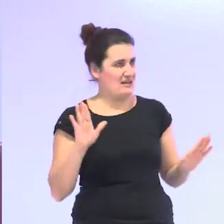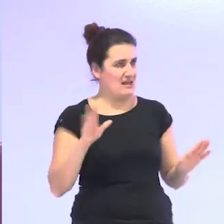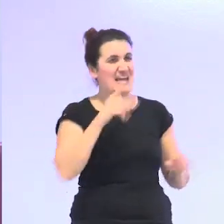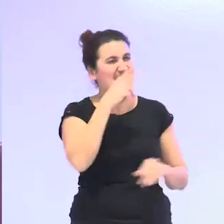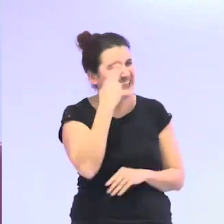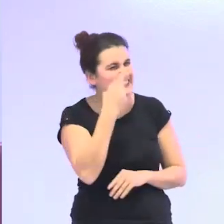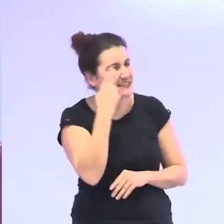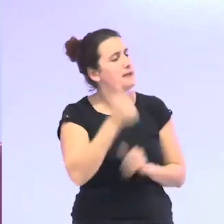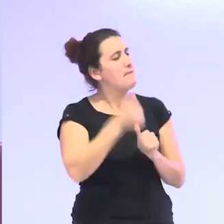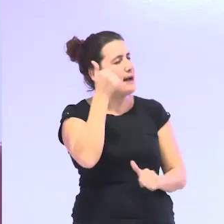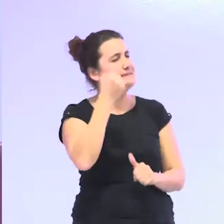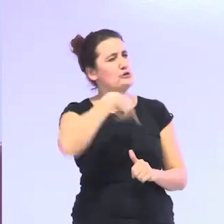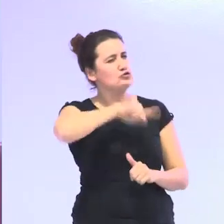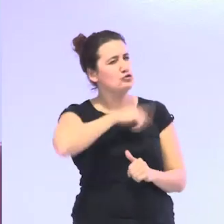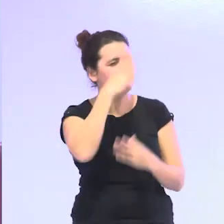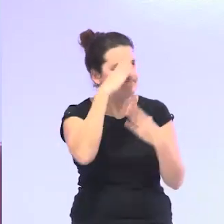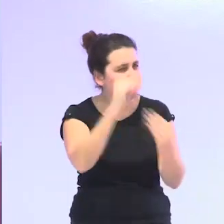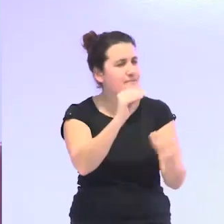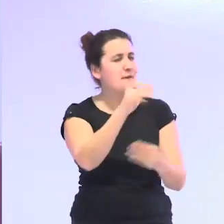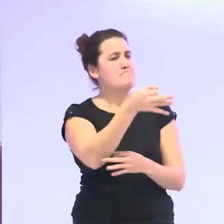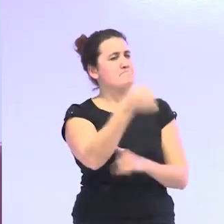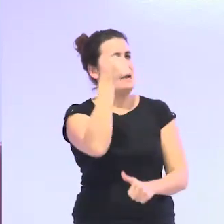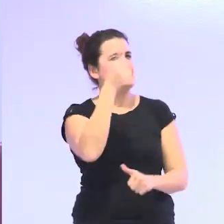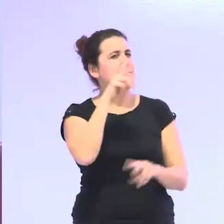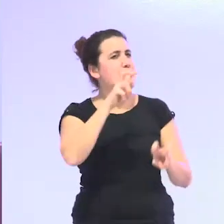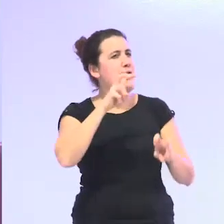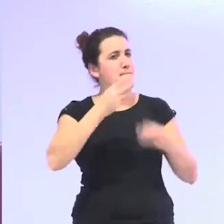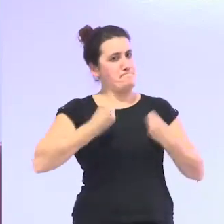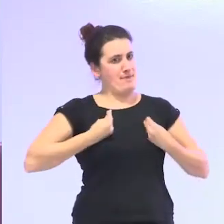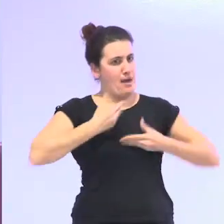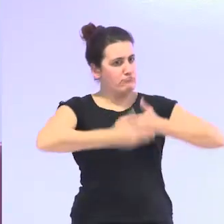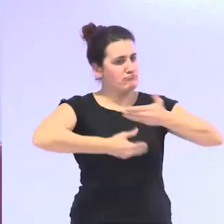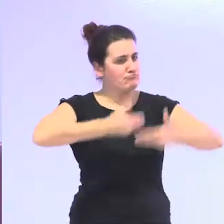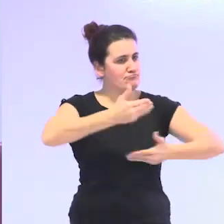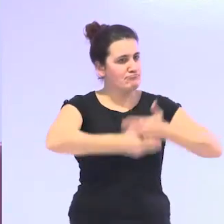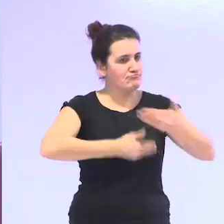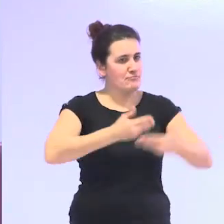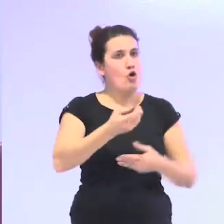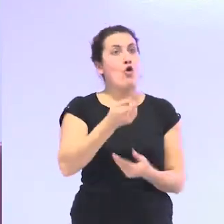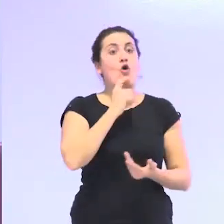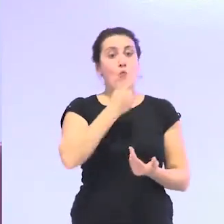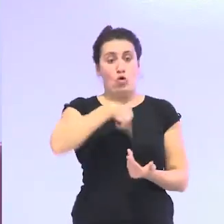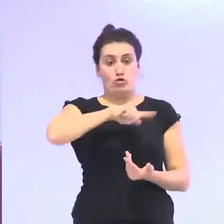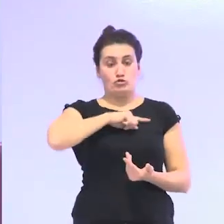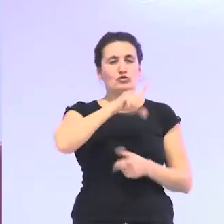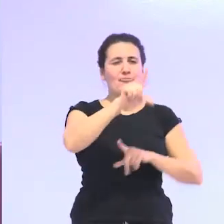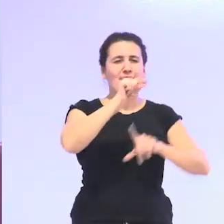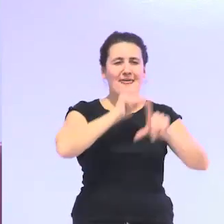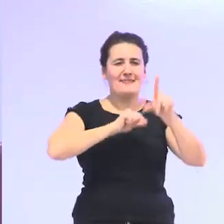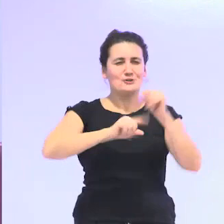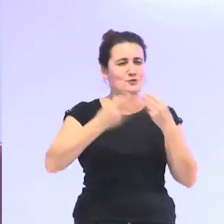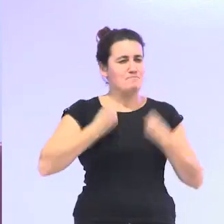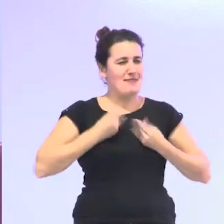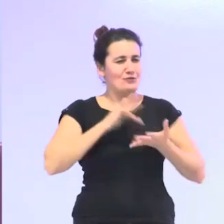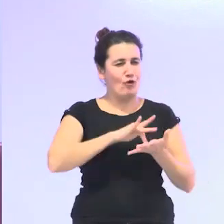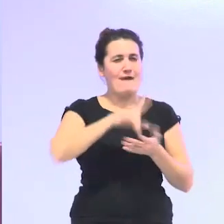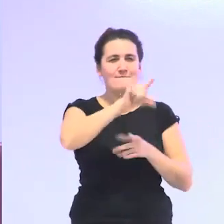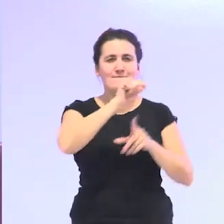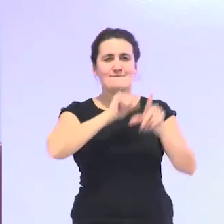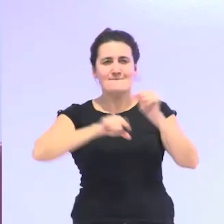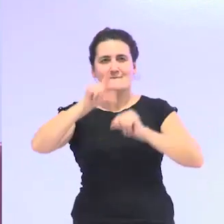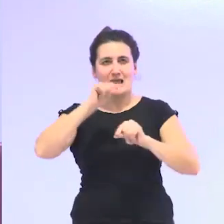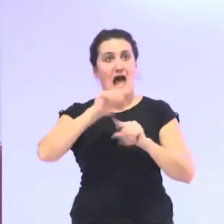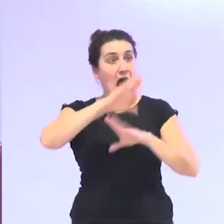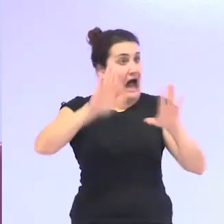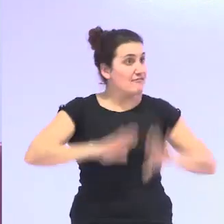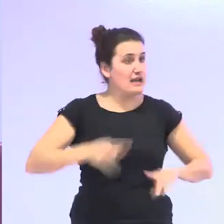entenderíamos mucho más lo que significa el curso de la vida y como decisiones que vamos tomando a lo largo de nuestra vida van a tener